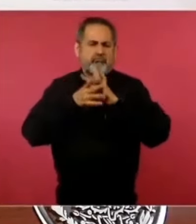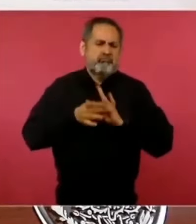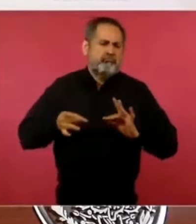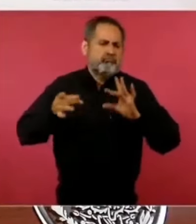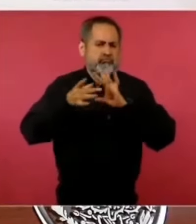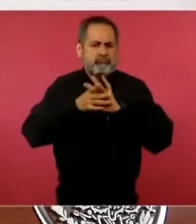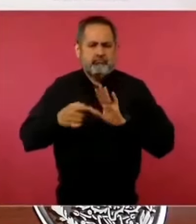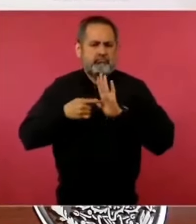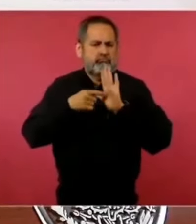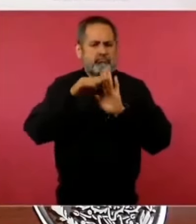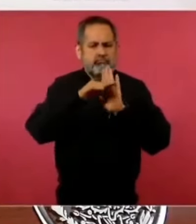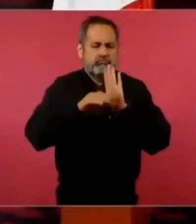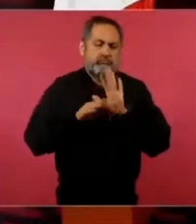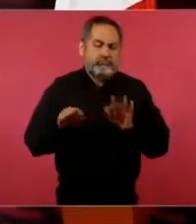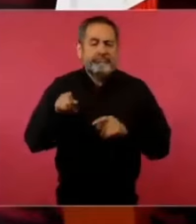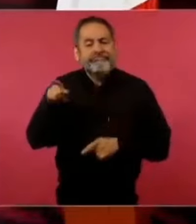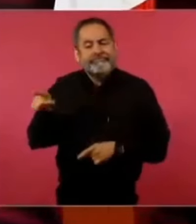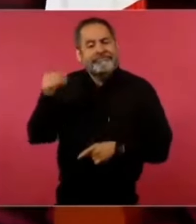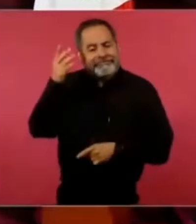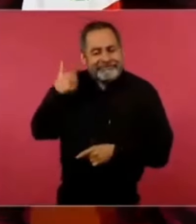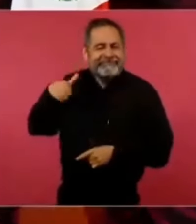Pero como fue maestra,